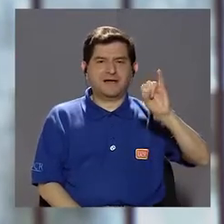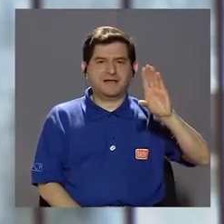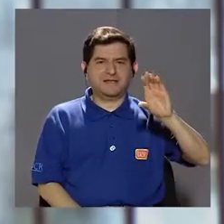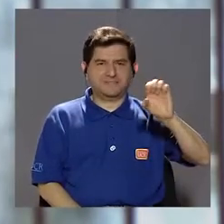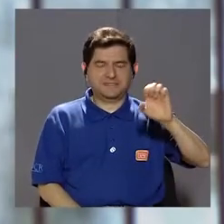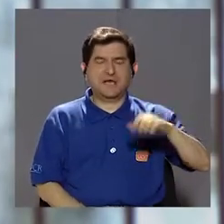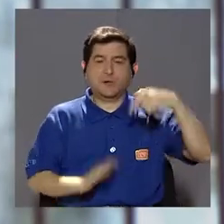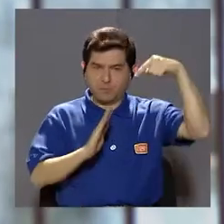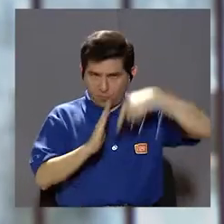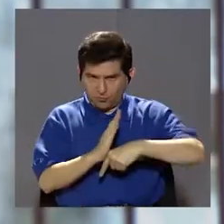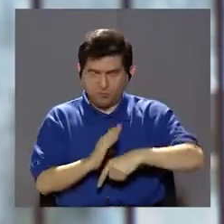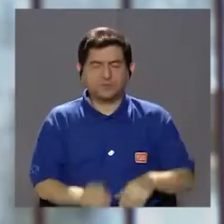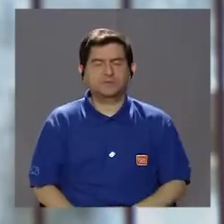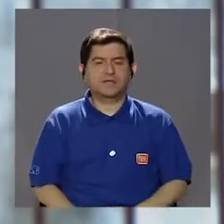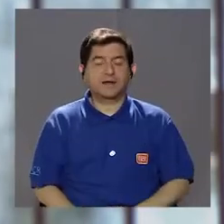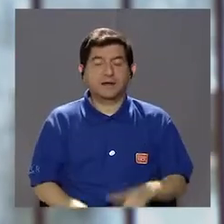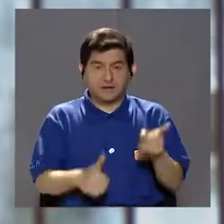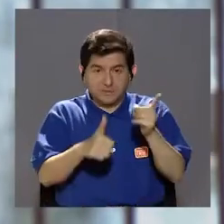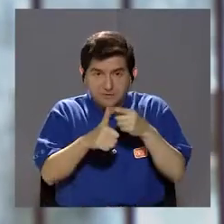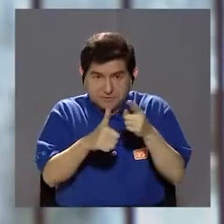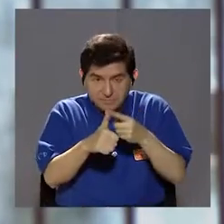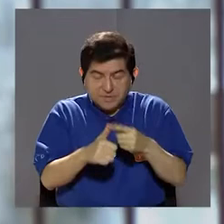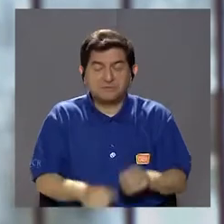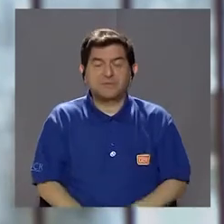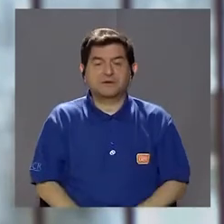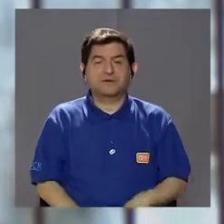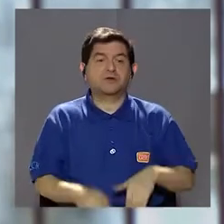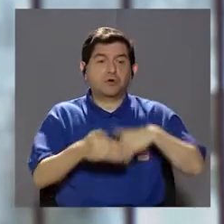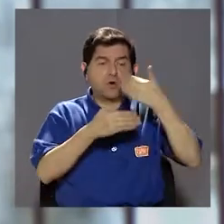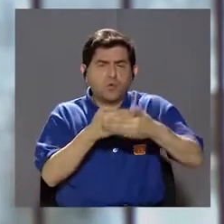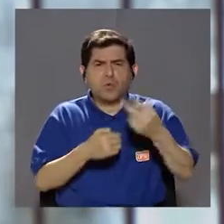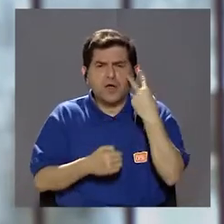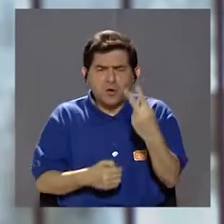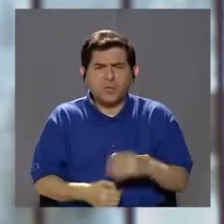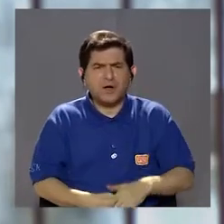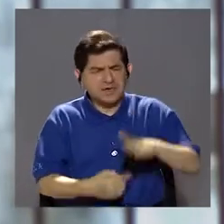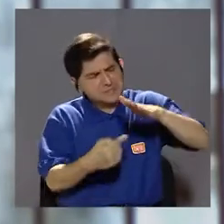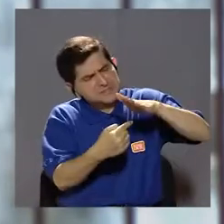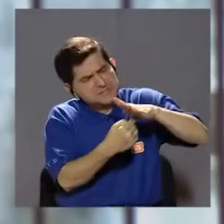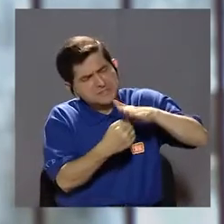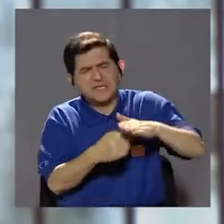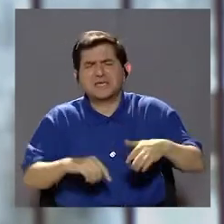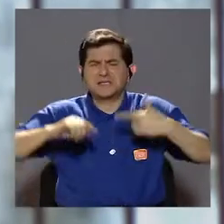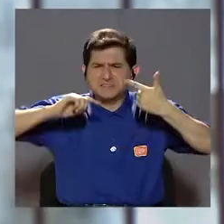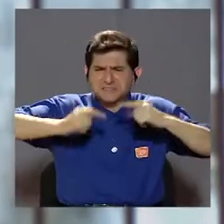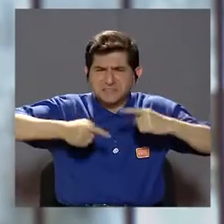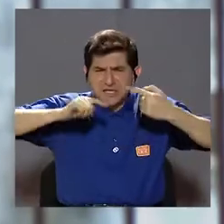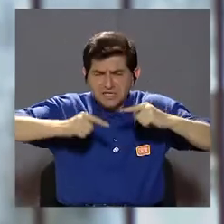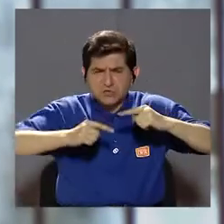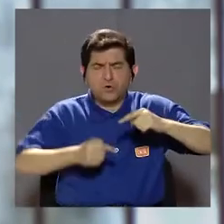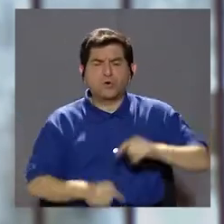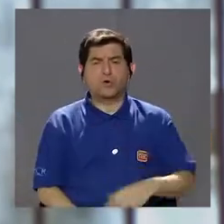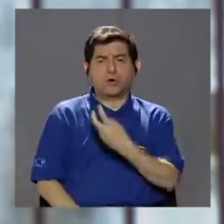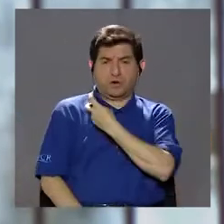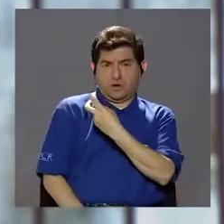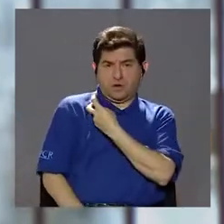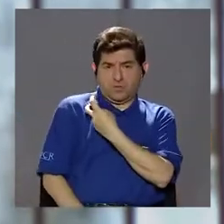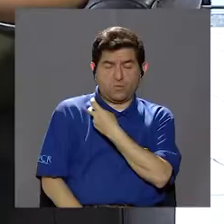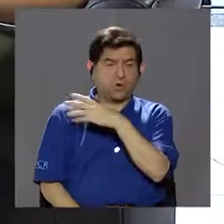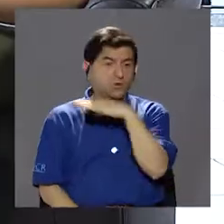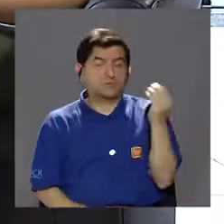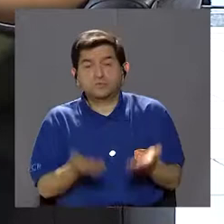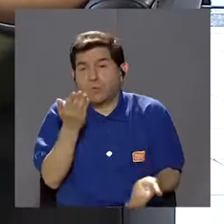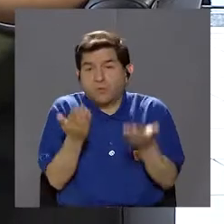forma integral y todo está bien, hay que ver entonces el dolor del talón, si es solo una talalgia, que sería dolor en el talón, ¿verdad?